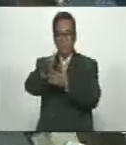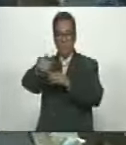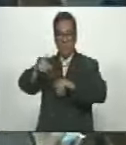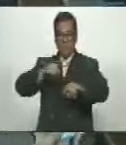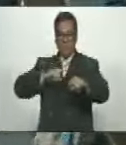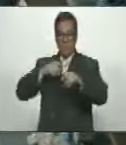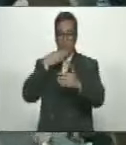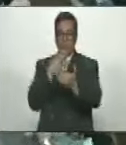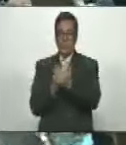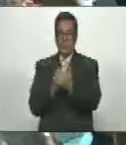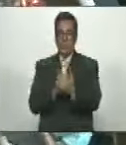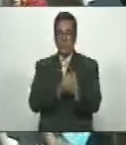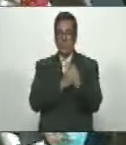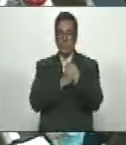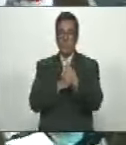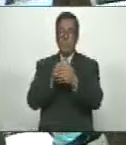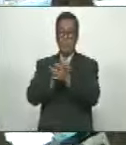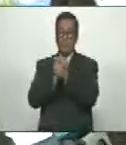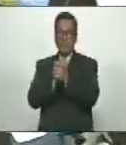gracias querido camarada